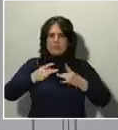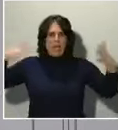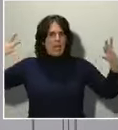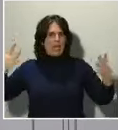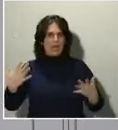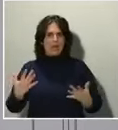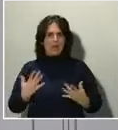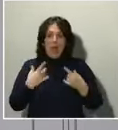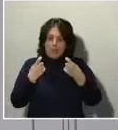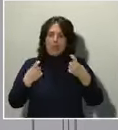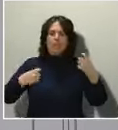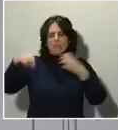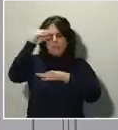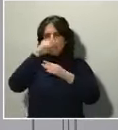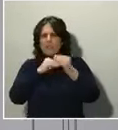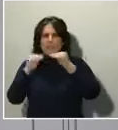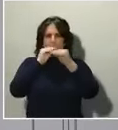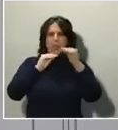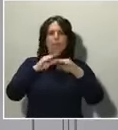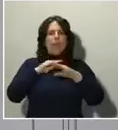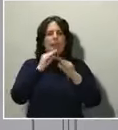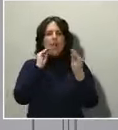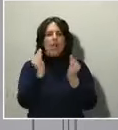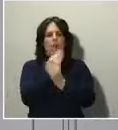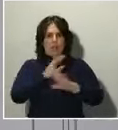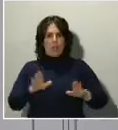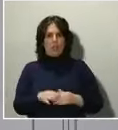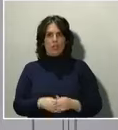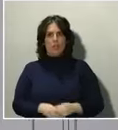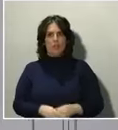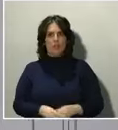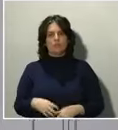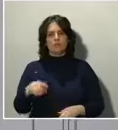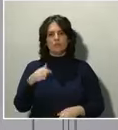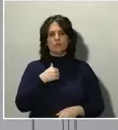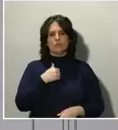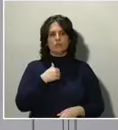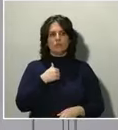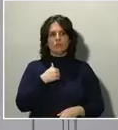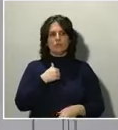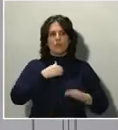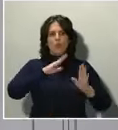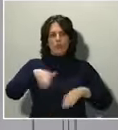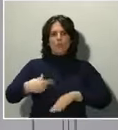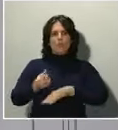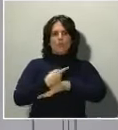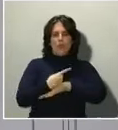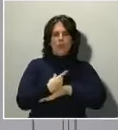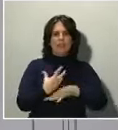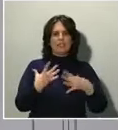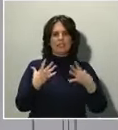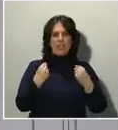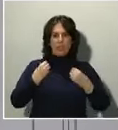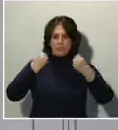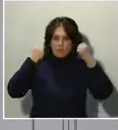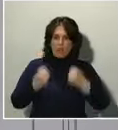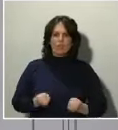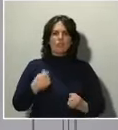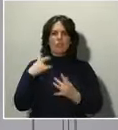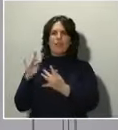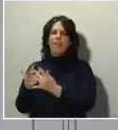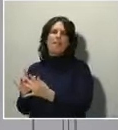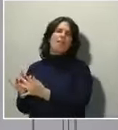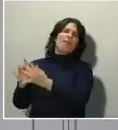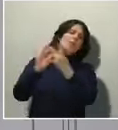debates son importantes. Yo, durante estas horas tan intensas, estoy hablando con muchos líderes políticos, ya sean de